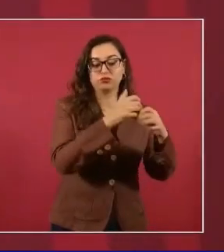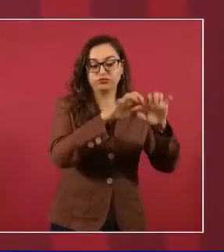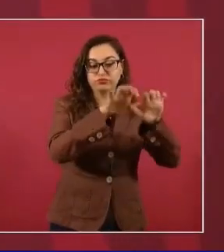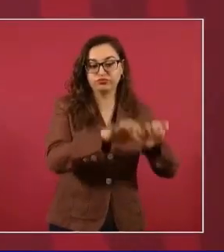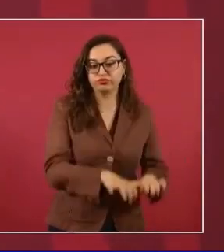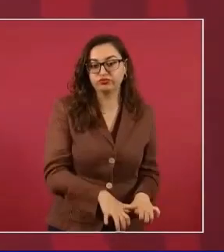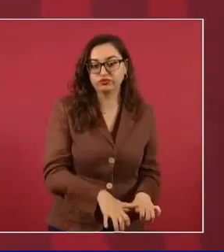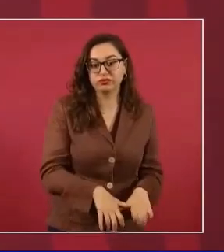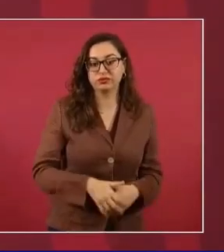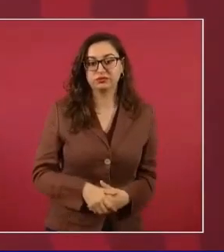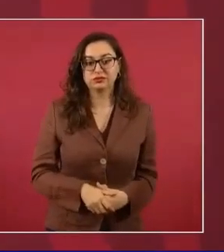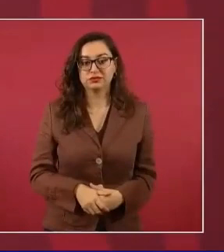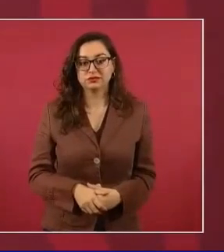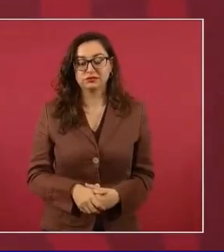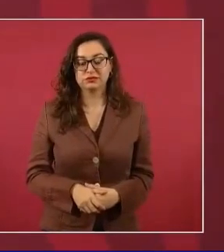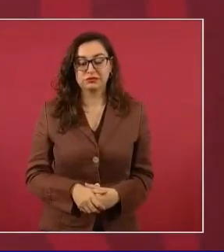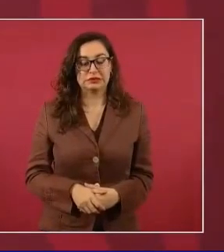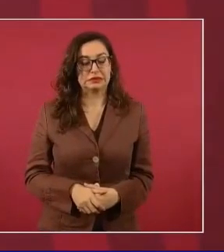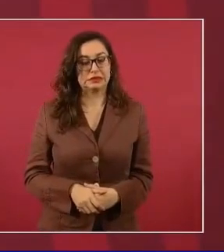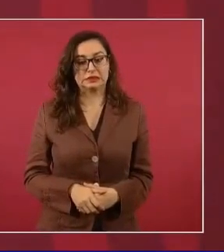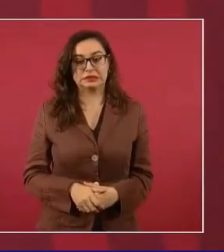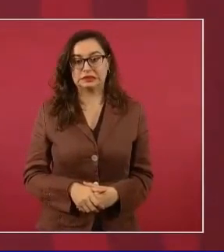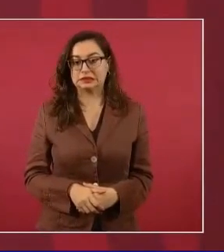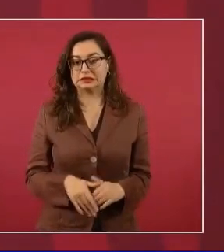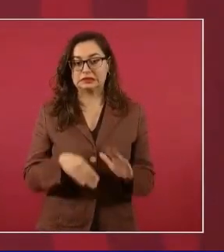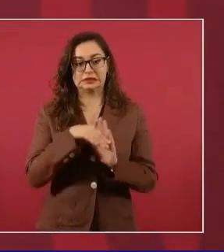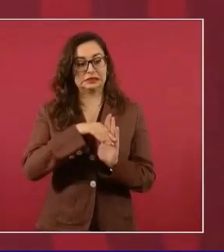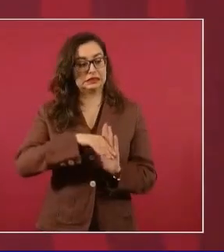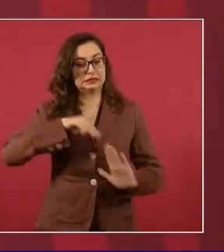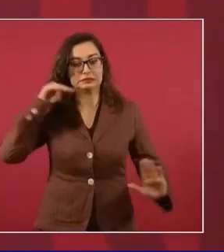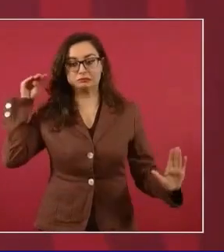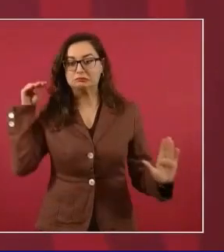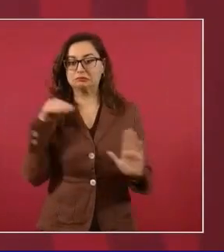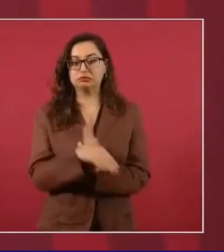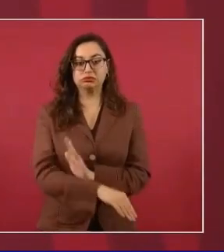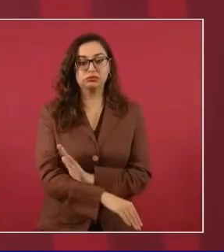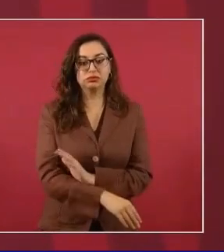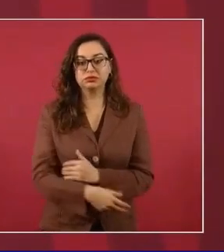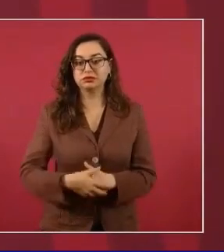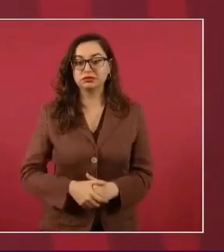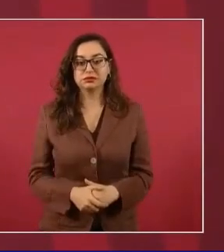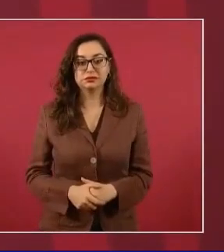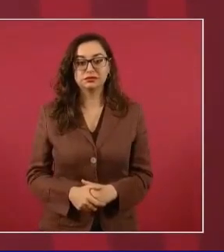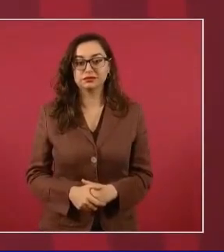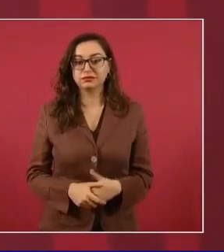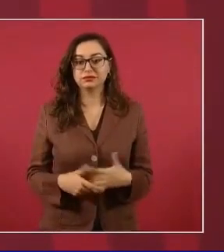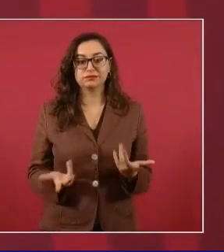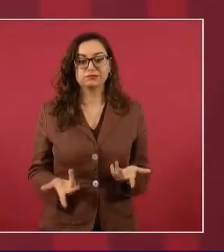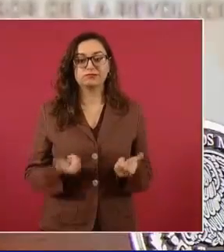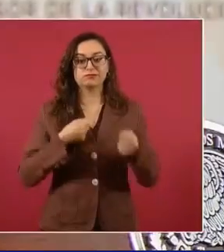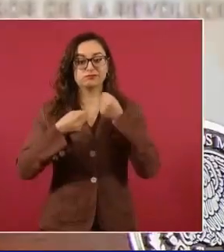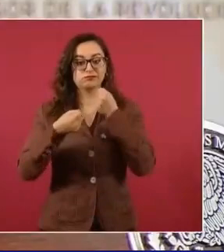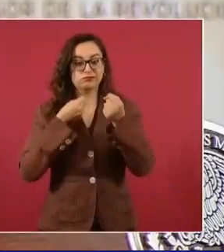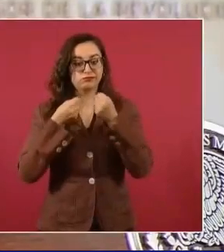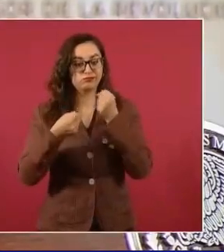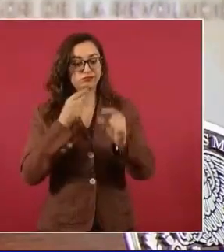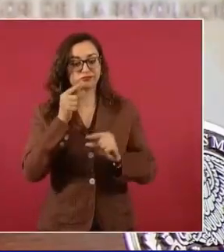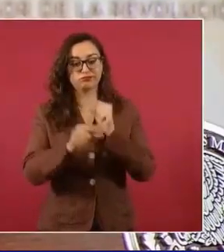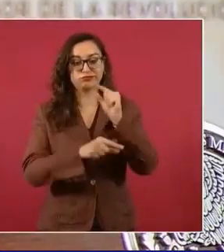Es una degeneración de todos estos medios.